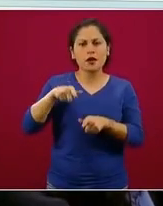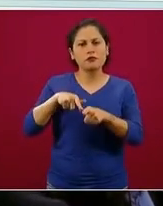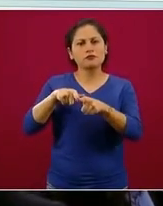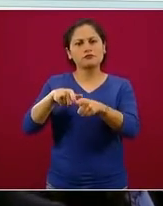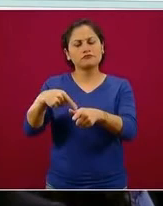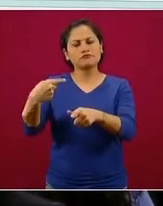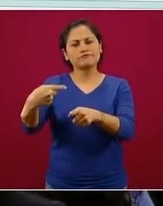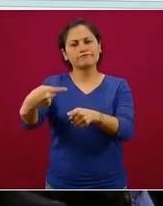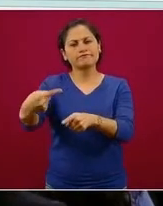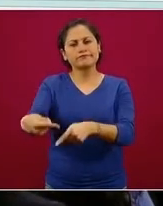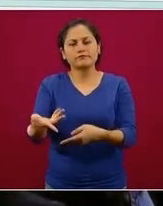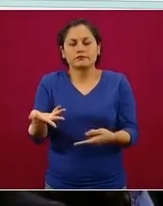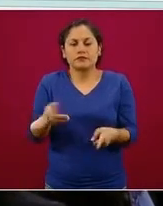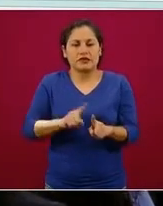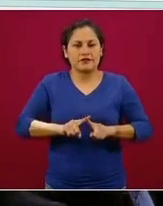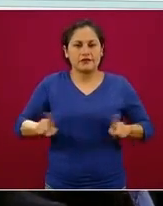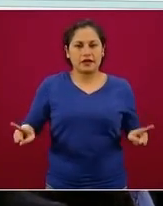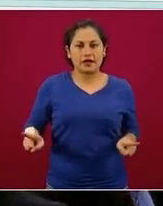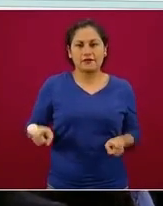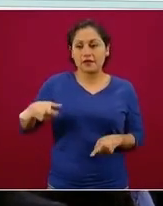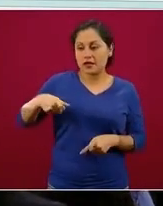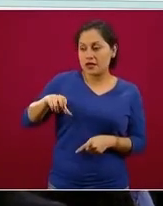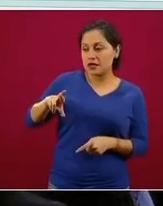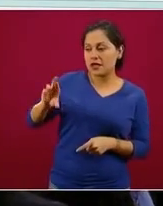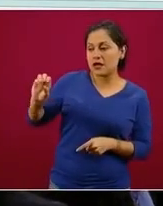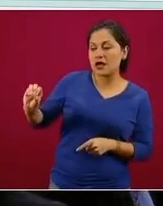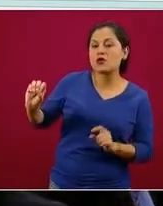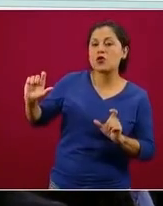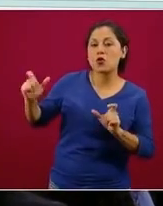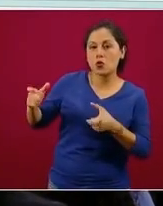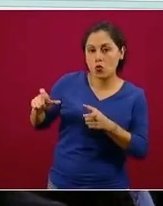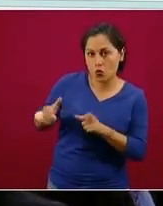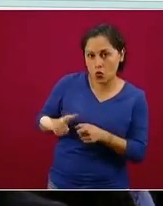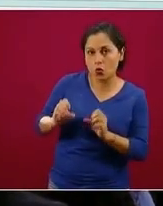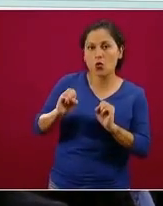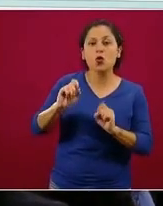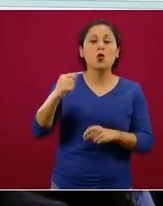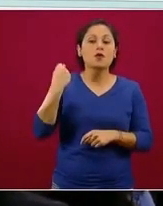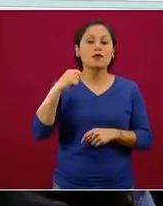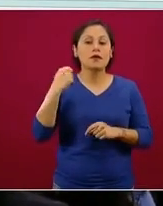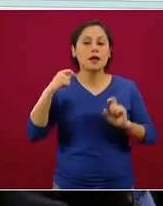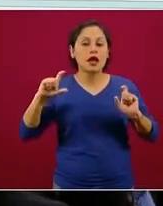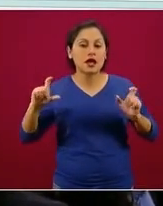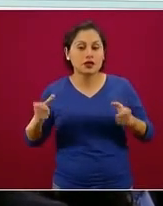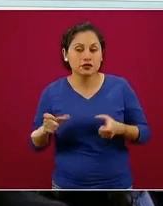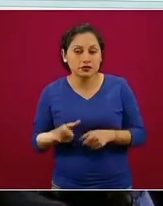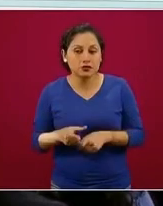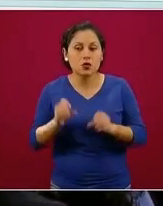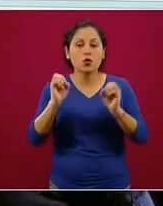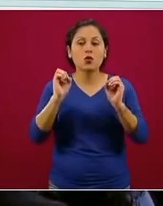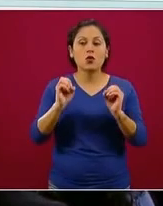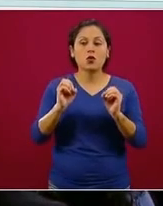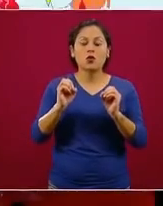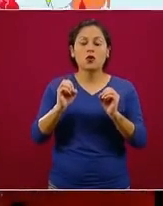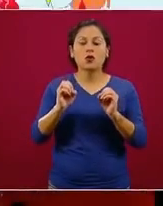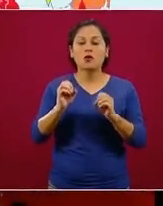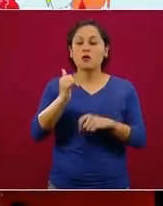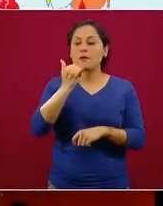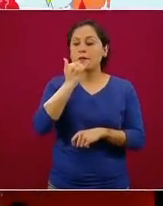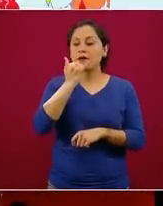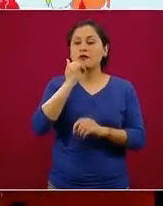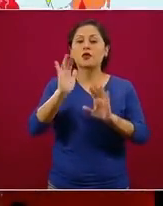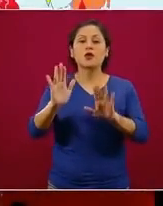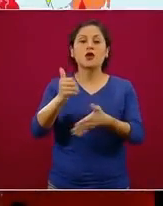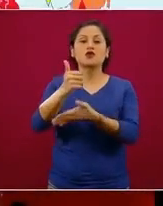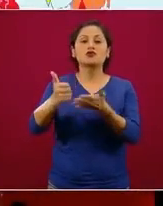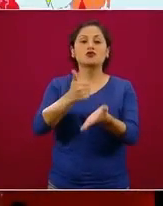California, perdón, Quintana Roo o Tabasco o la Ciudad de